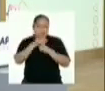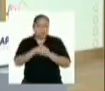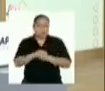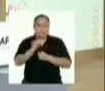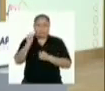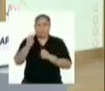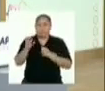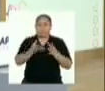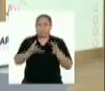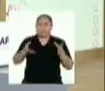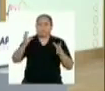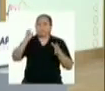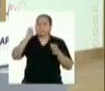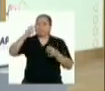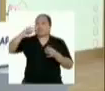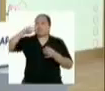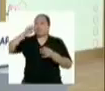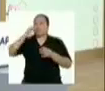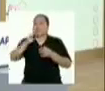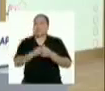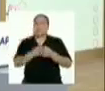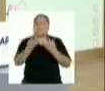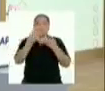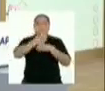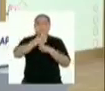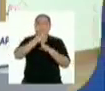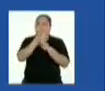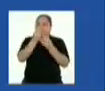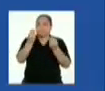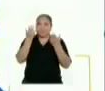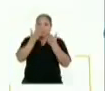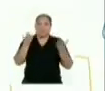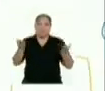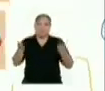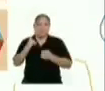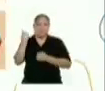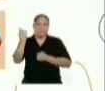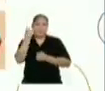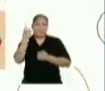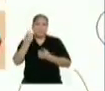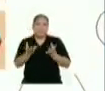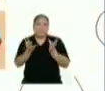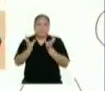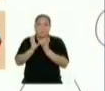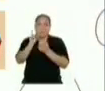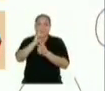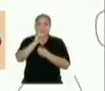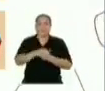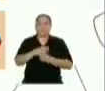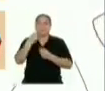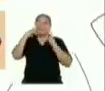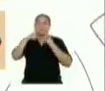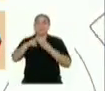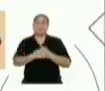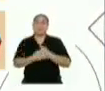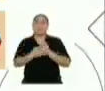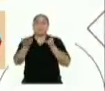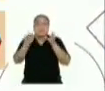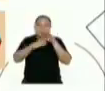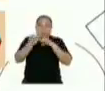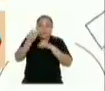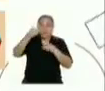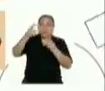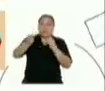módulos de Sonove. Se pueden crear muchas cosas, no solo macetas. Como ven en pantalla, pueden hacer desde